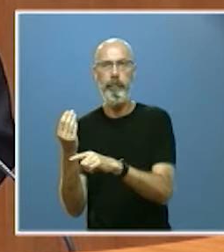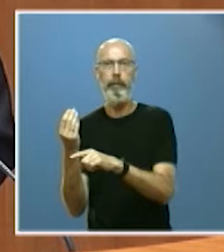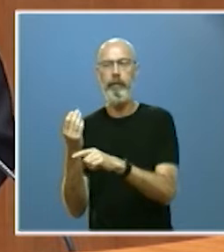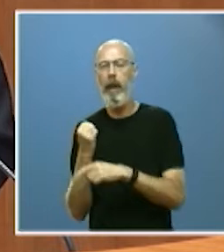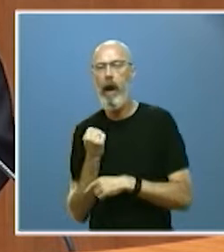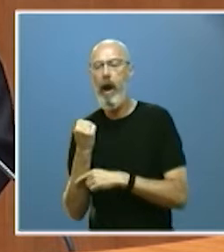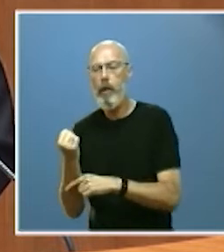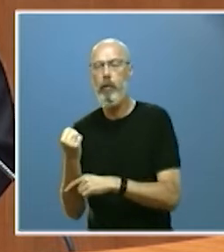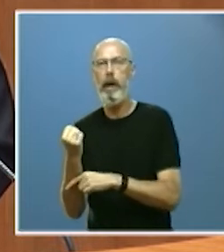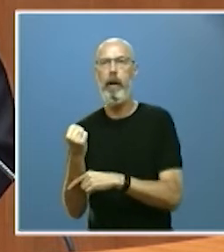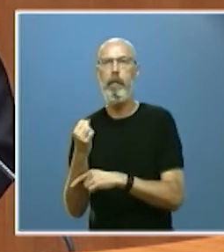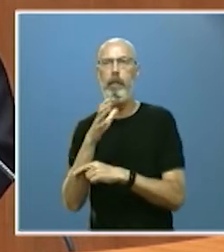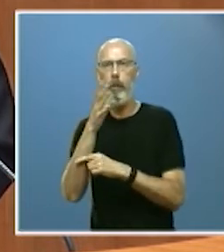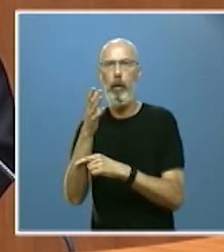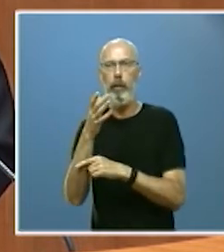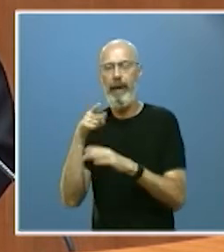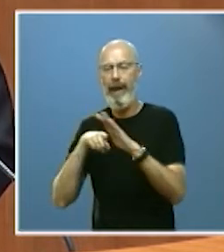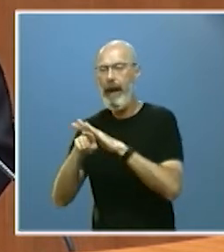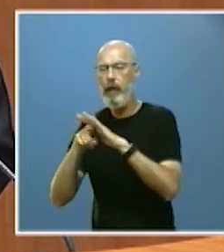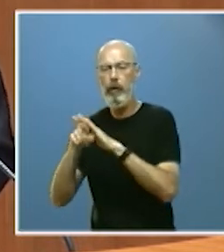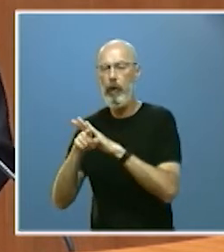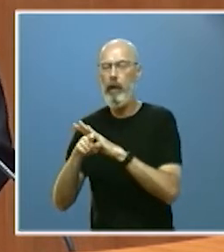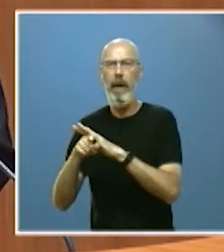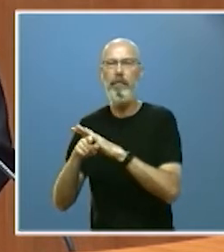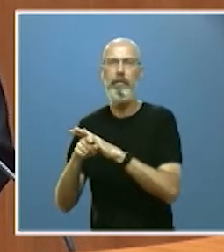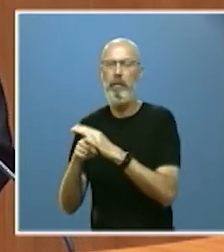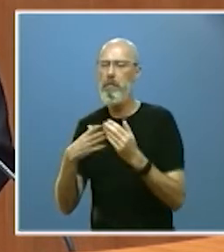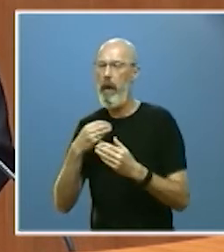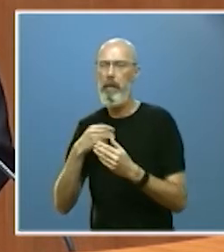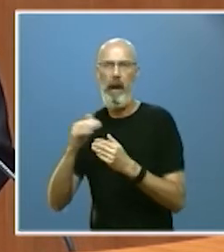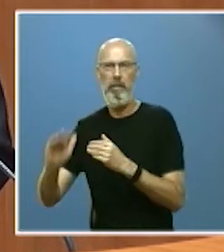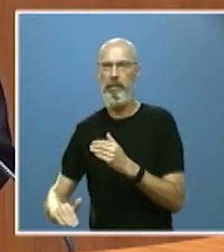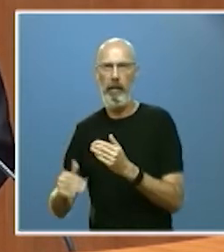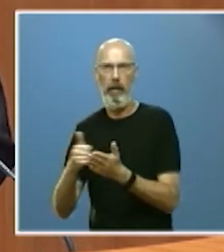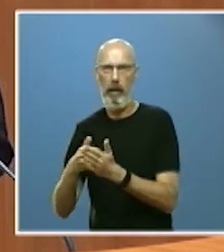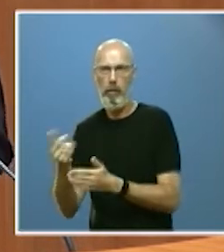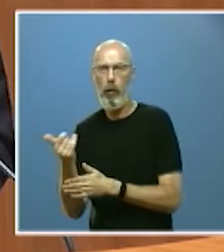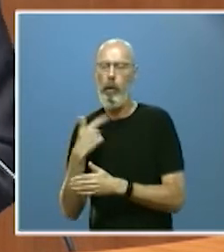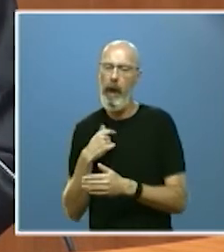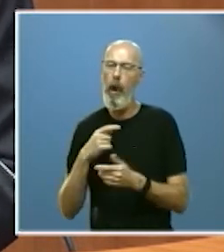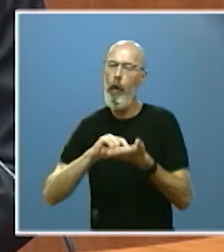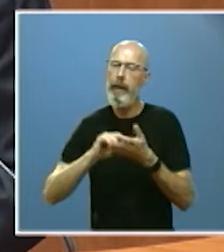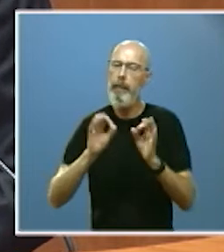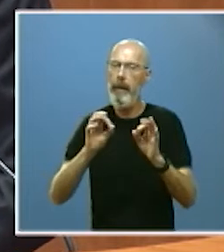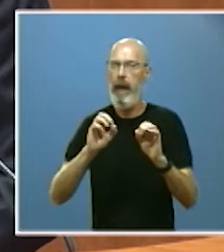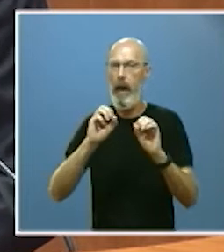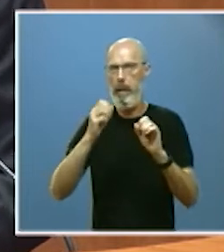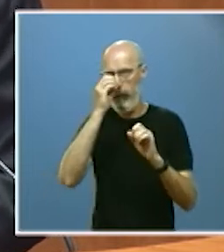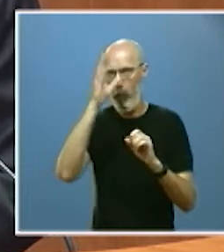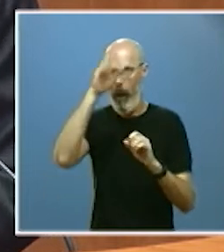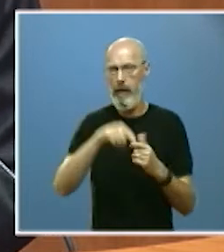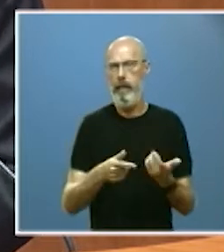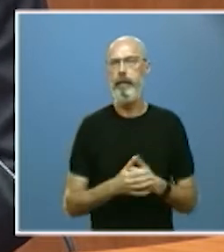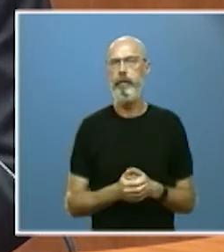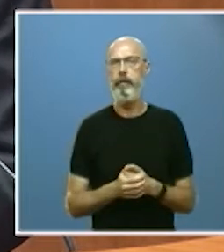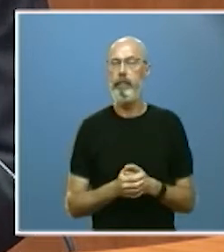con trámites mínimos y de una oficina virtual del emprendedor agroalimentario. La modernización de nuestro campo y el aumento de su